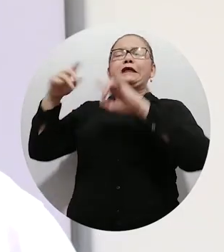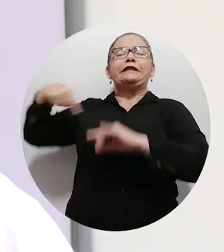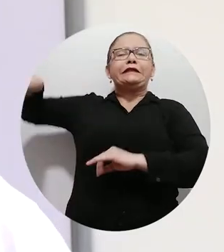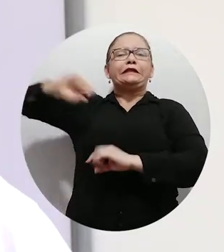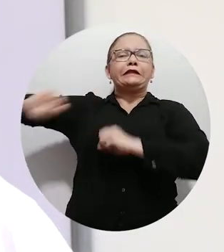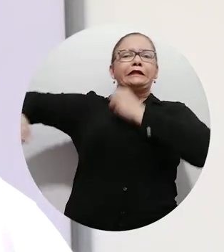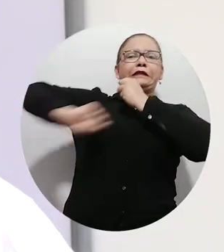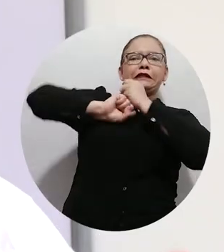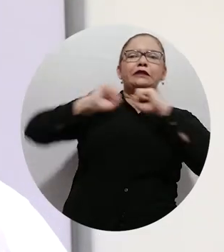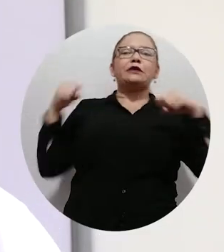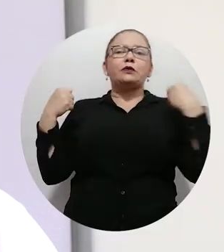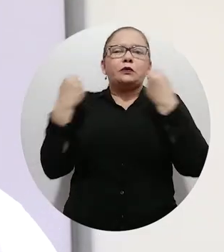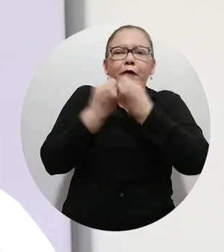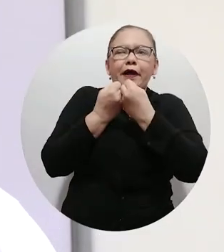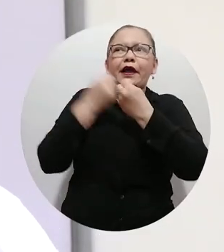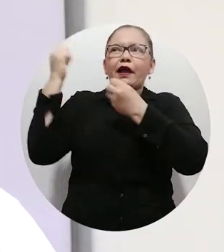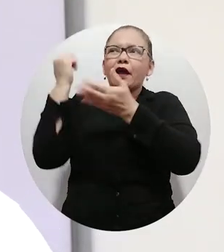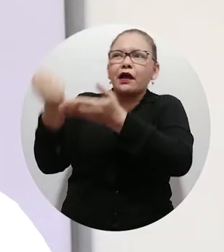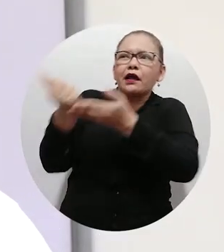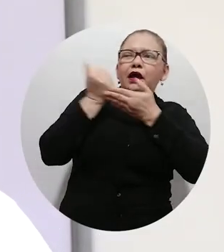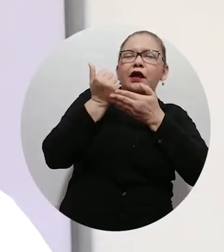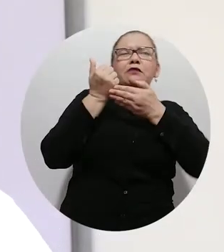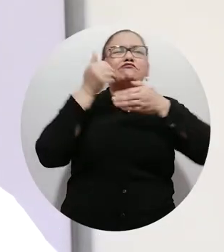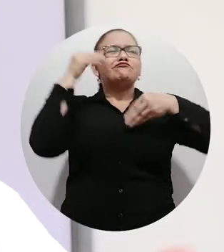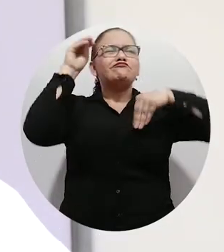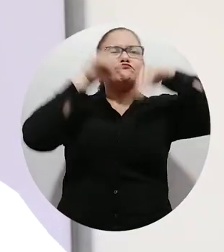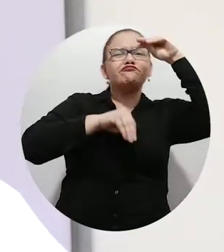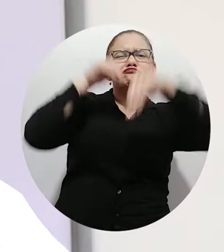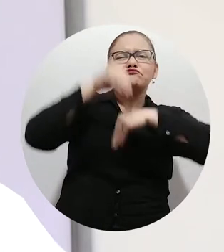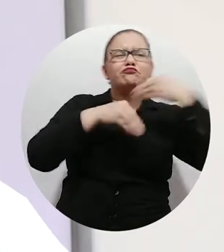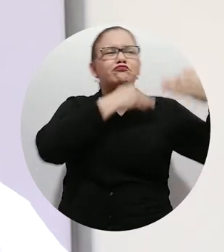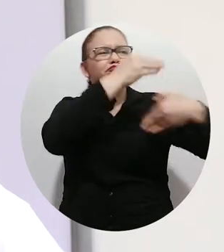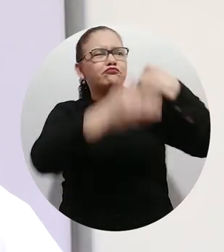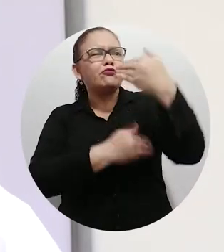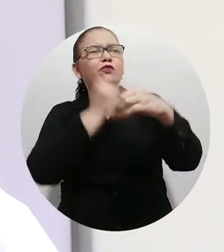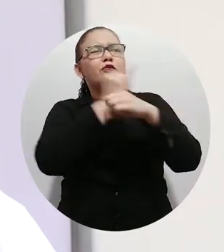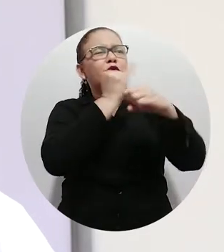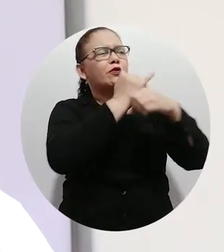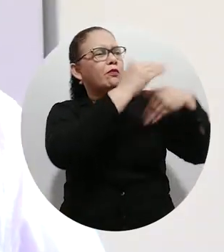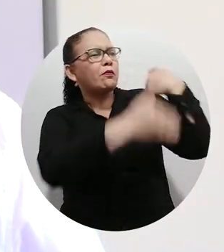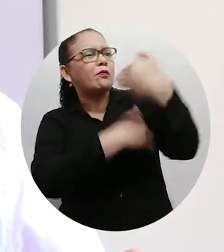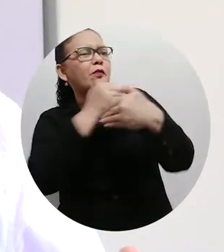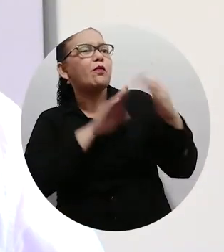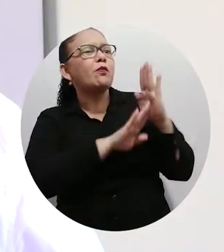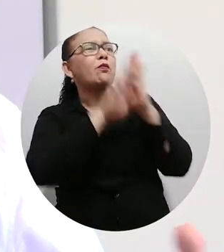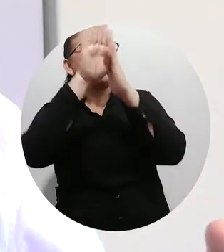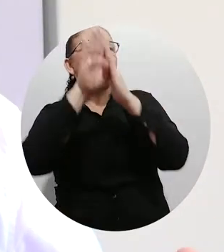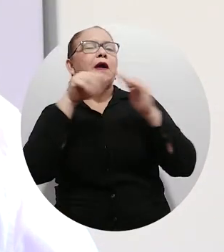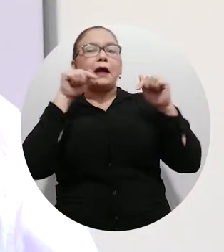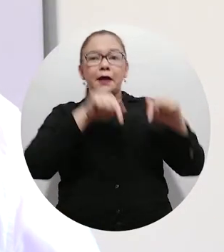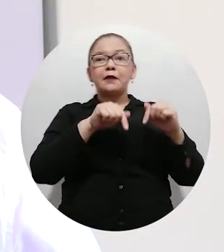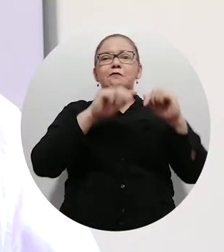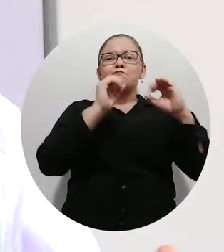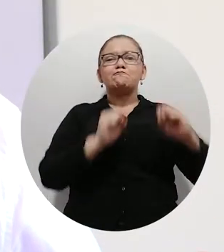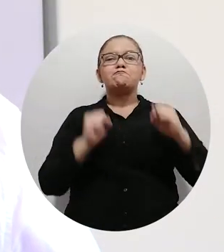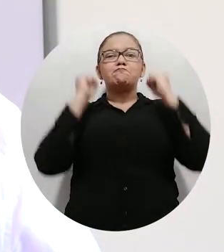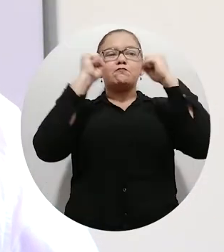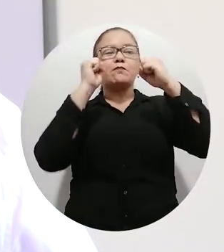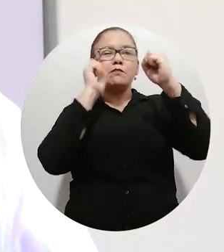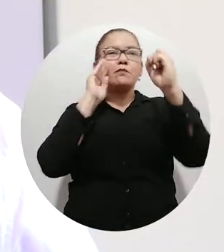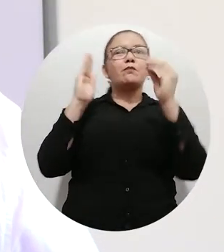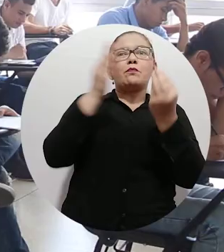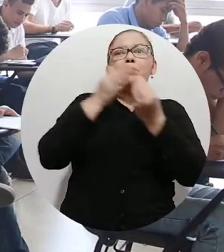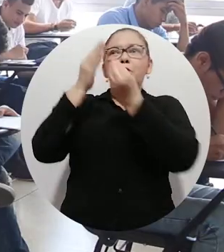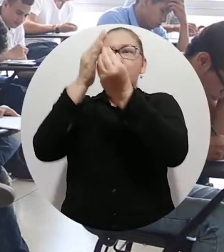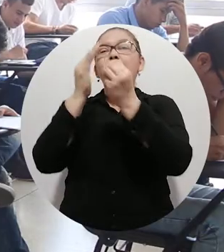permitido contar con su respaldo en el fortalecimiento de nuestros procesos institucionales y hemos fortalecido procesos como el de bienestar